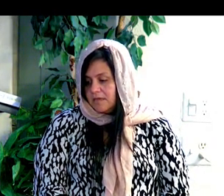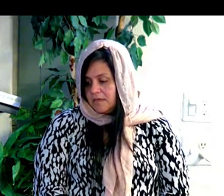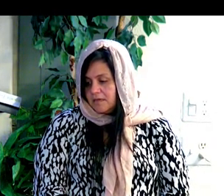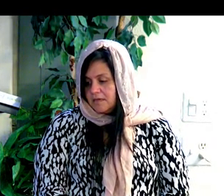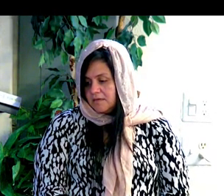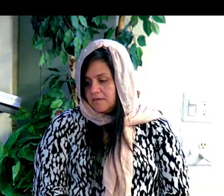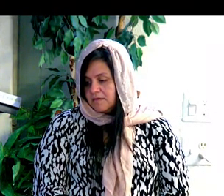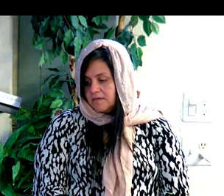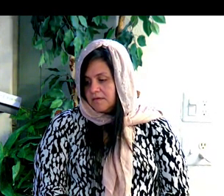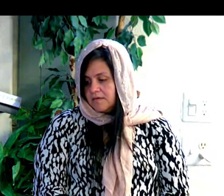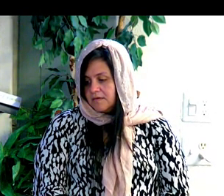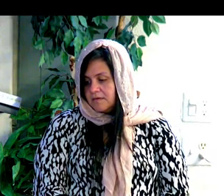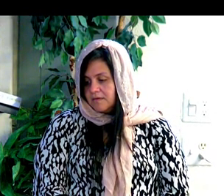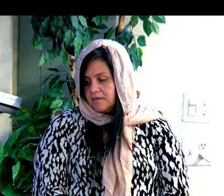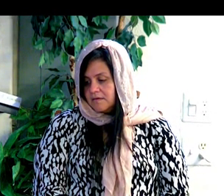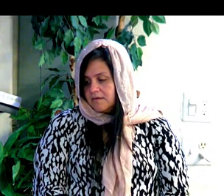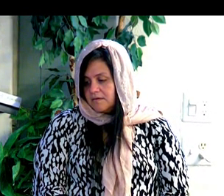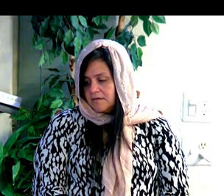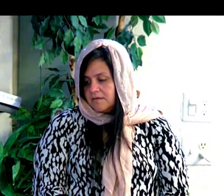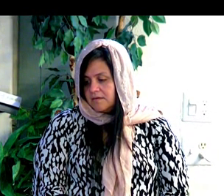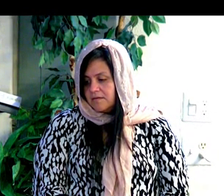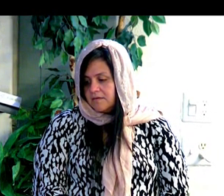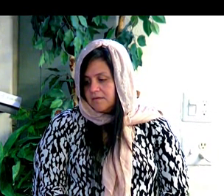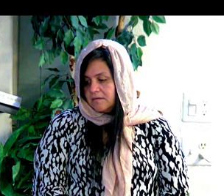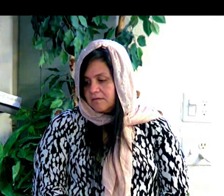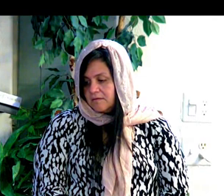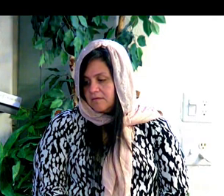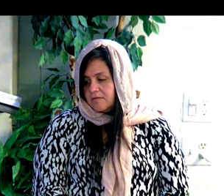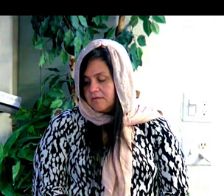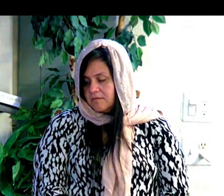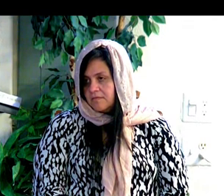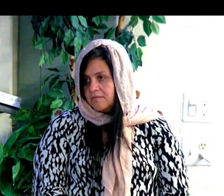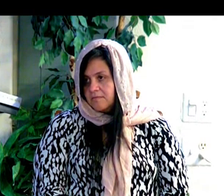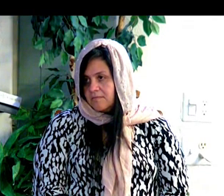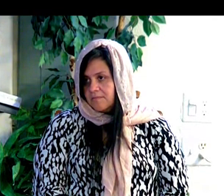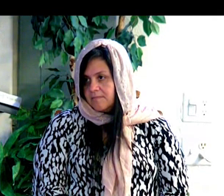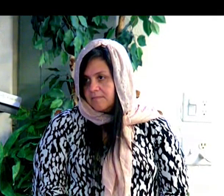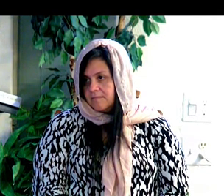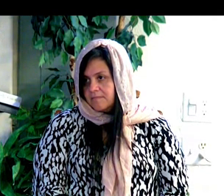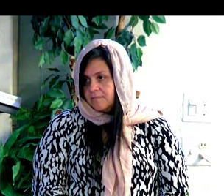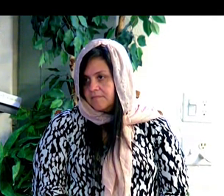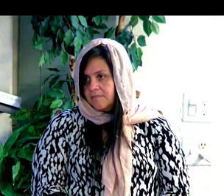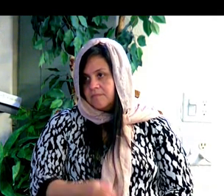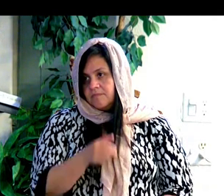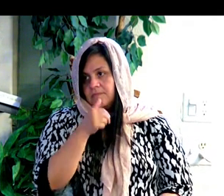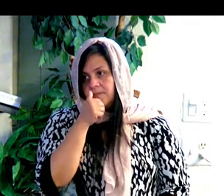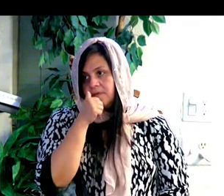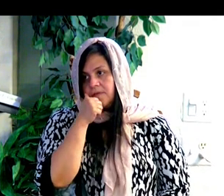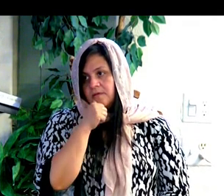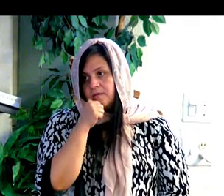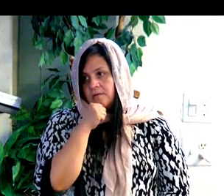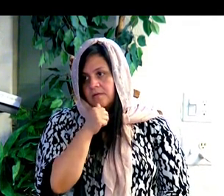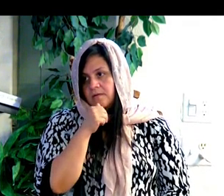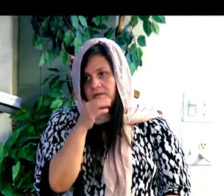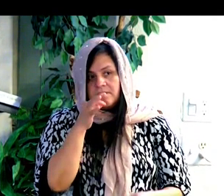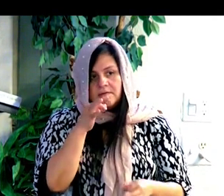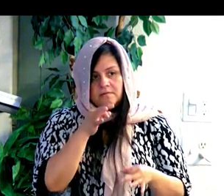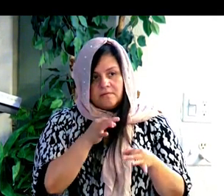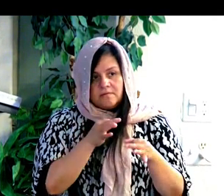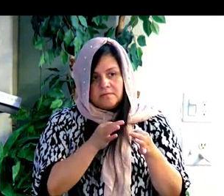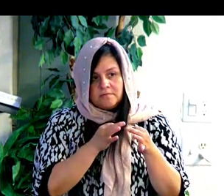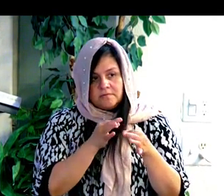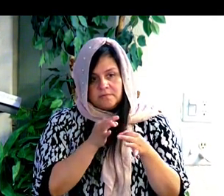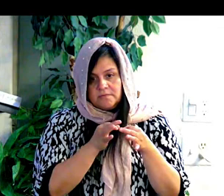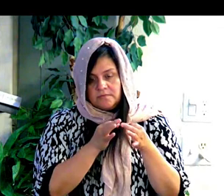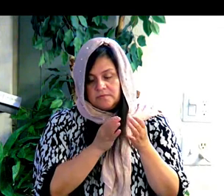llamada como ella, el Señor Justicia nuestra. And so she's not righteous, but she's made righteous because of him.